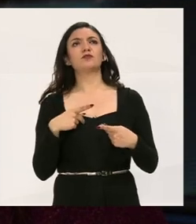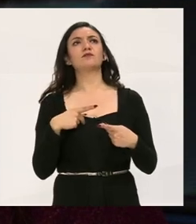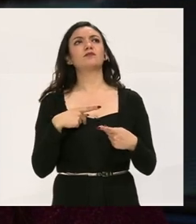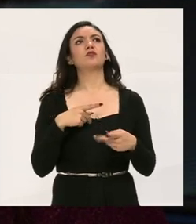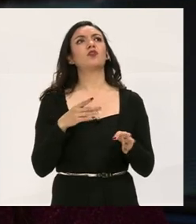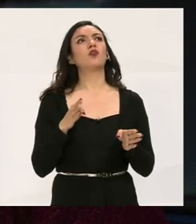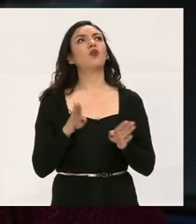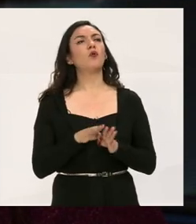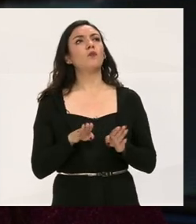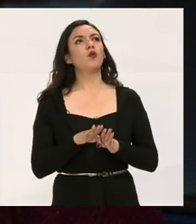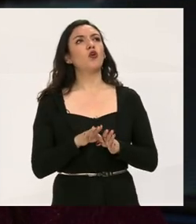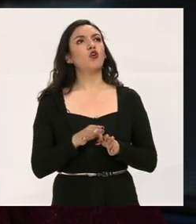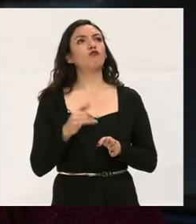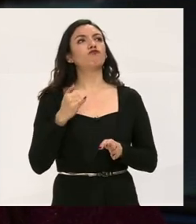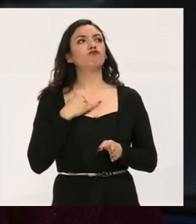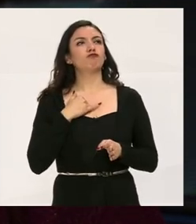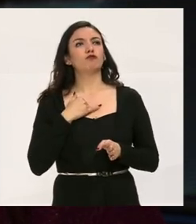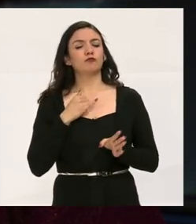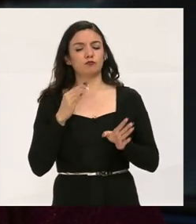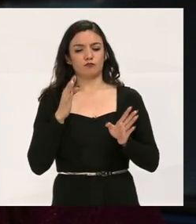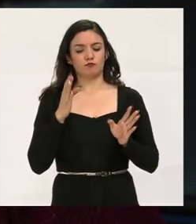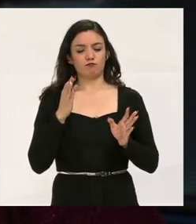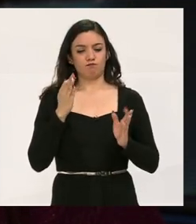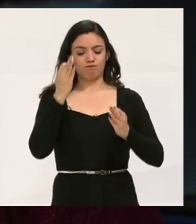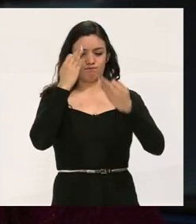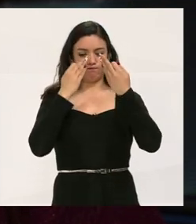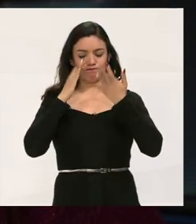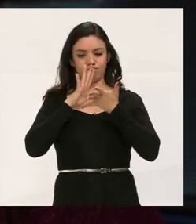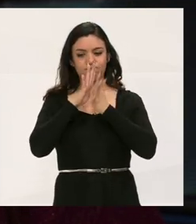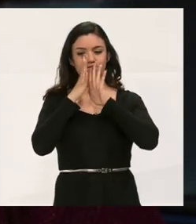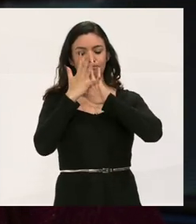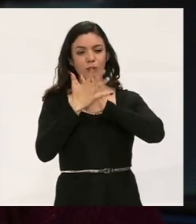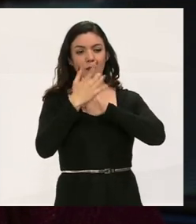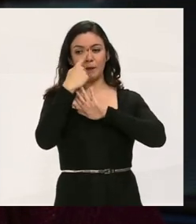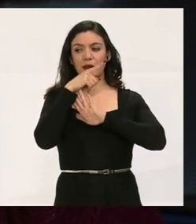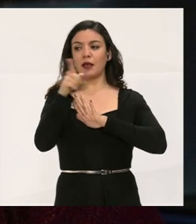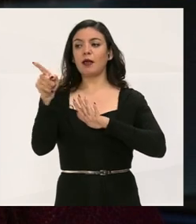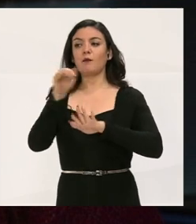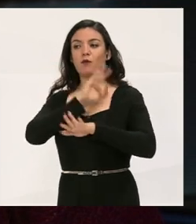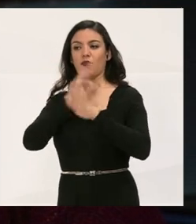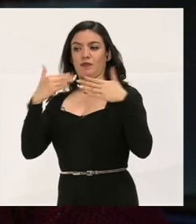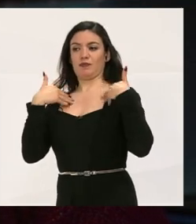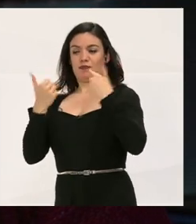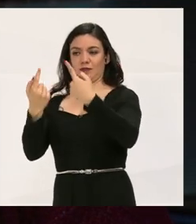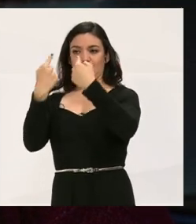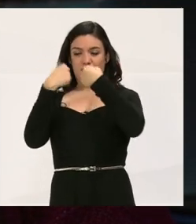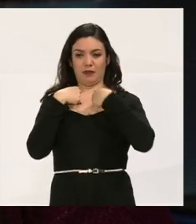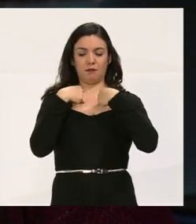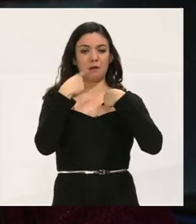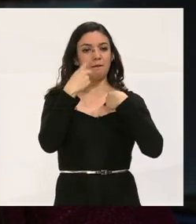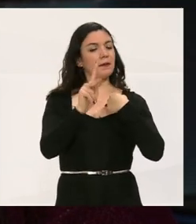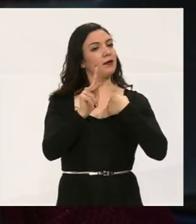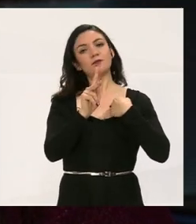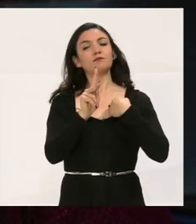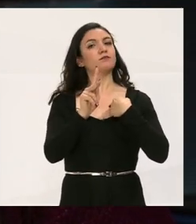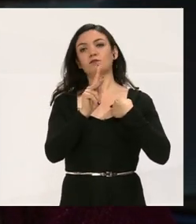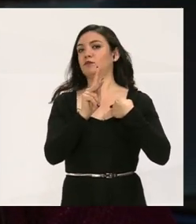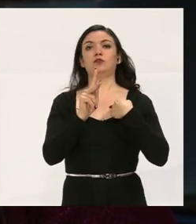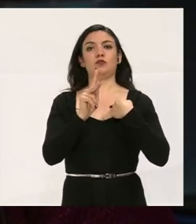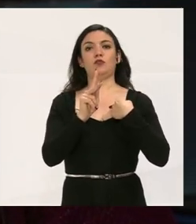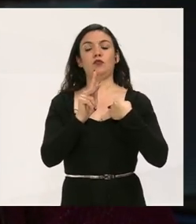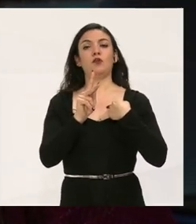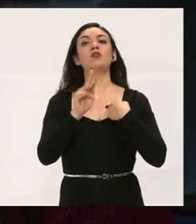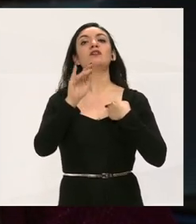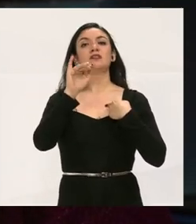era como yo modificarme para que ellos pudieran entenderme, pero al